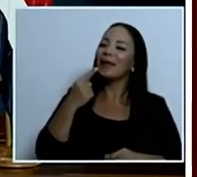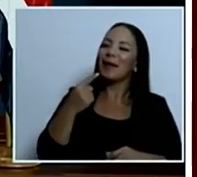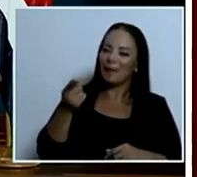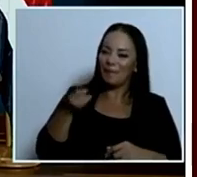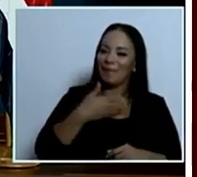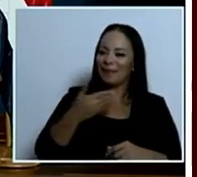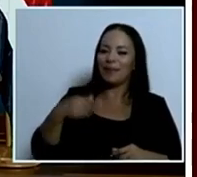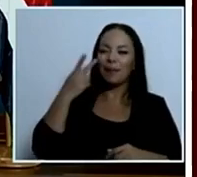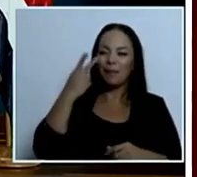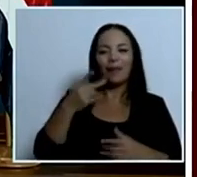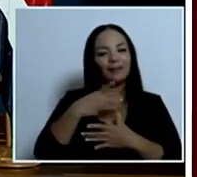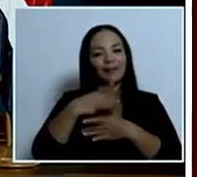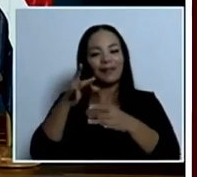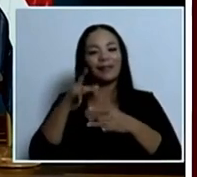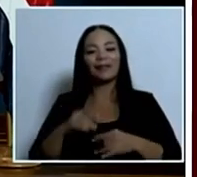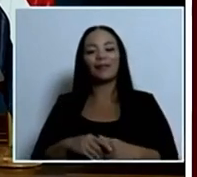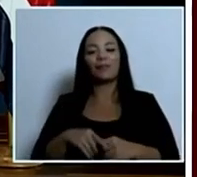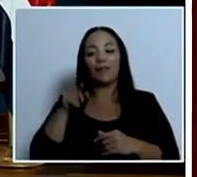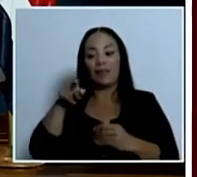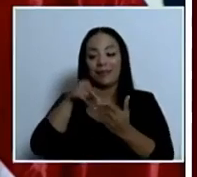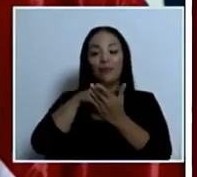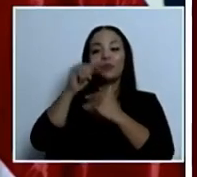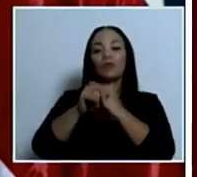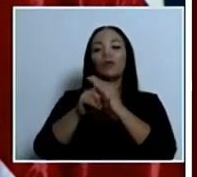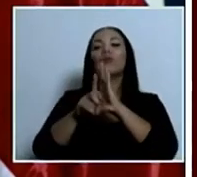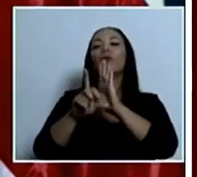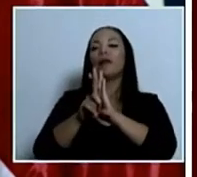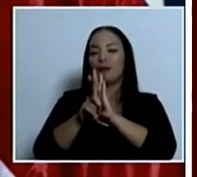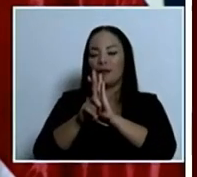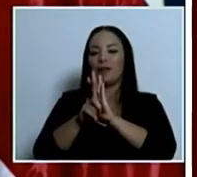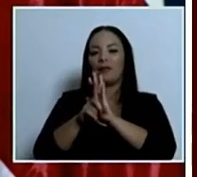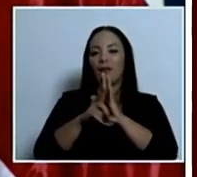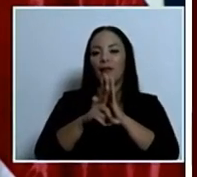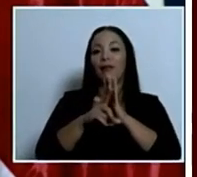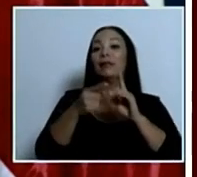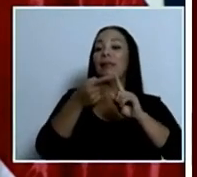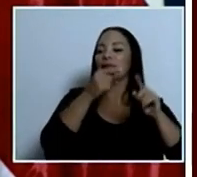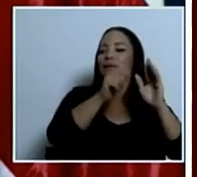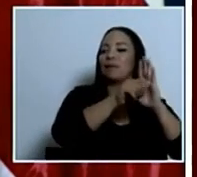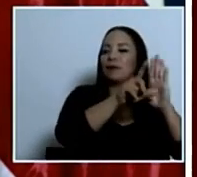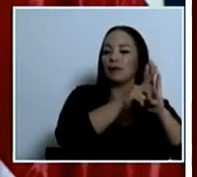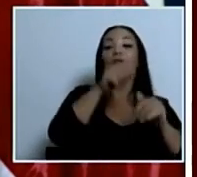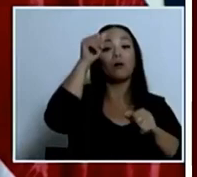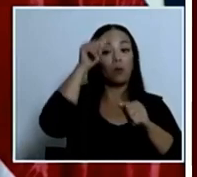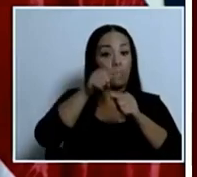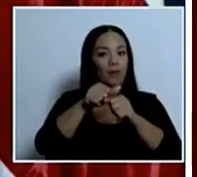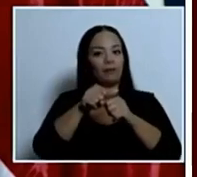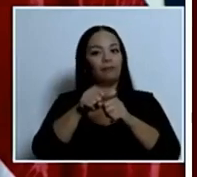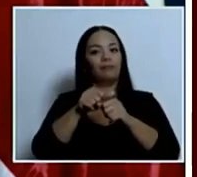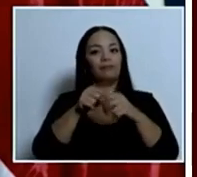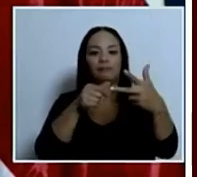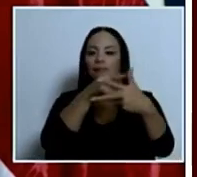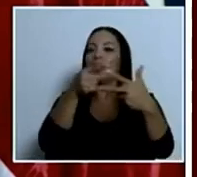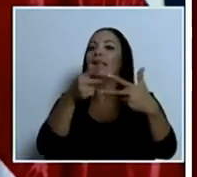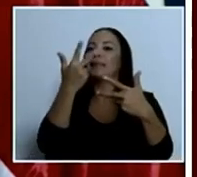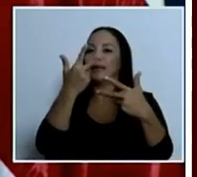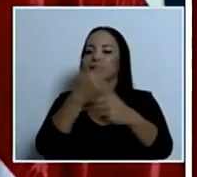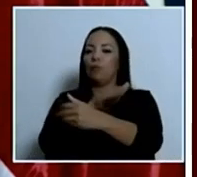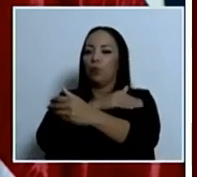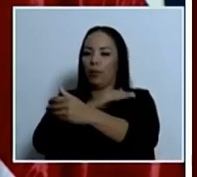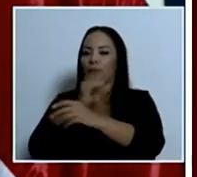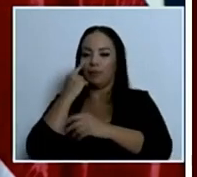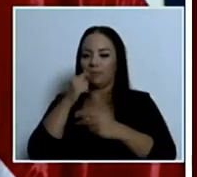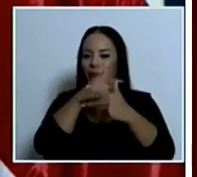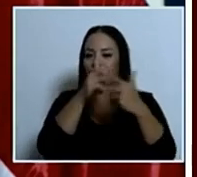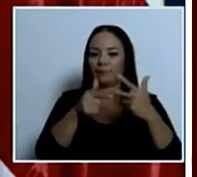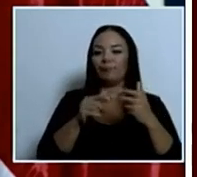El que impuso este proyecto de ley desde el Congreso, acuérdense de la separación de poderes, venga, don Erwin,